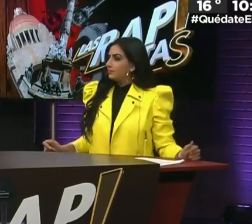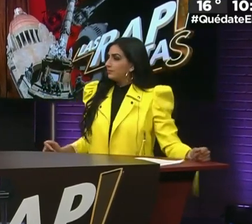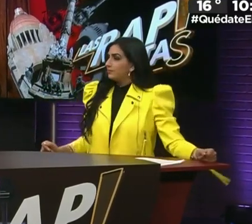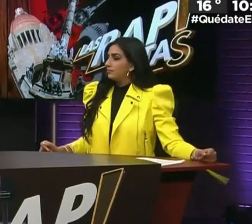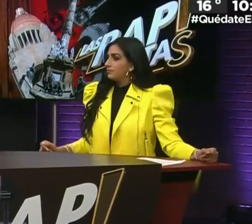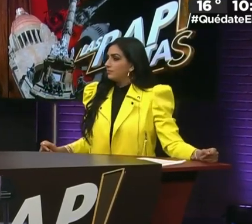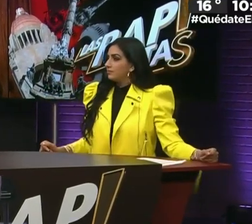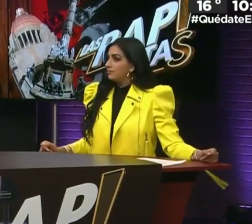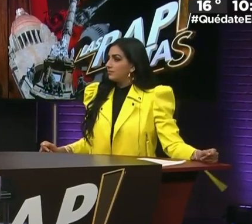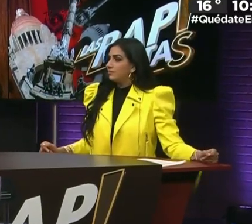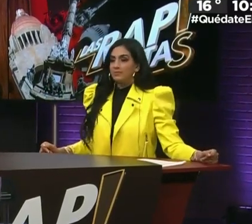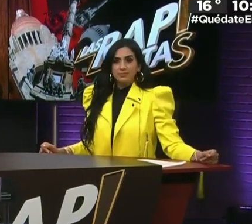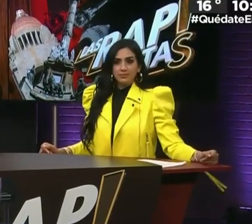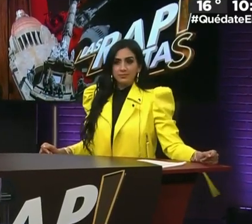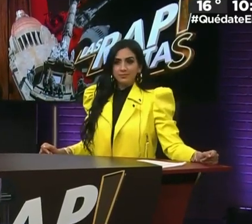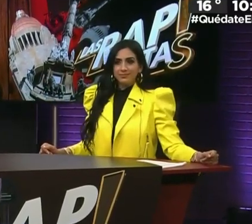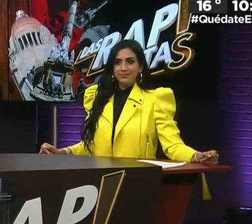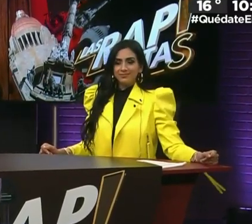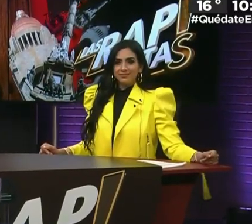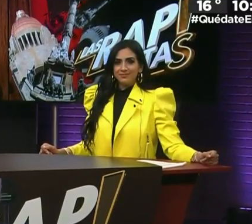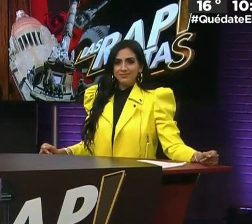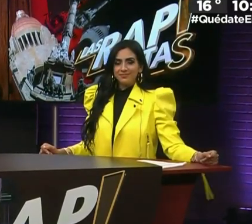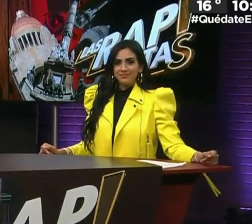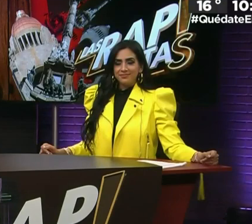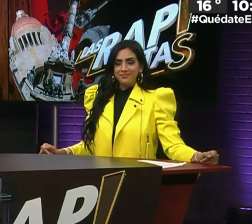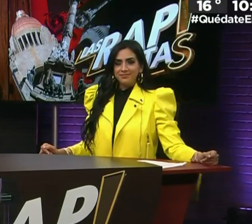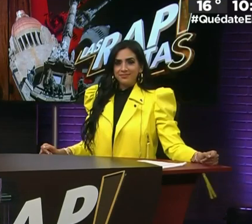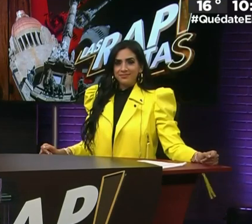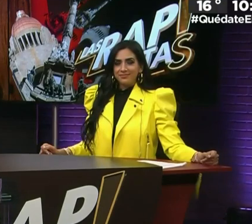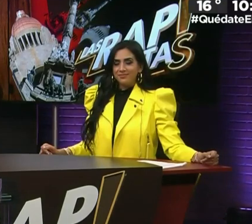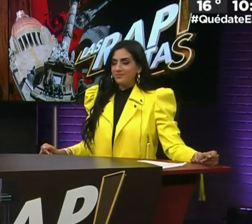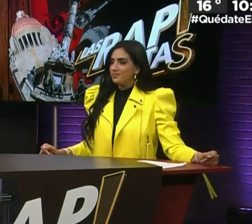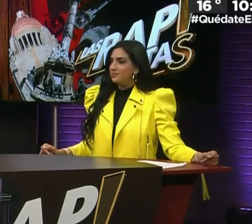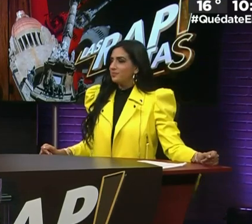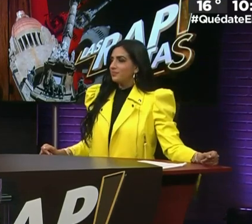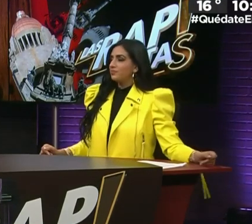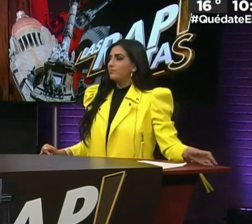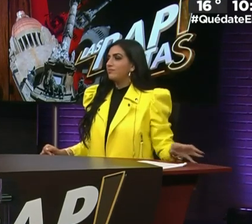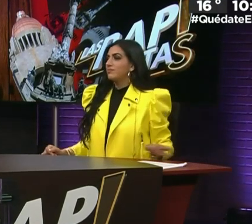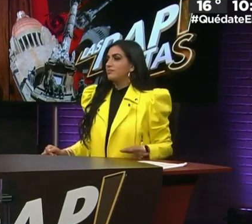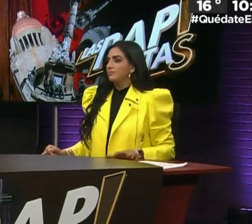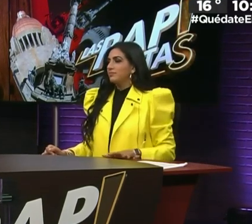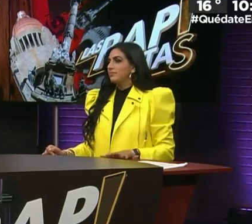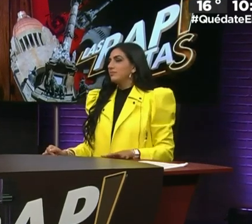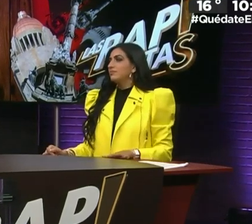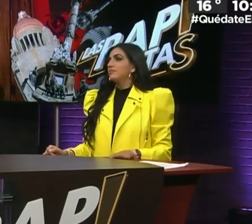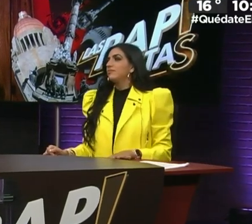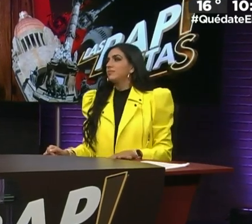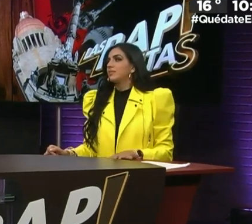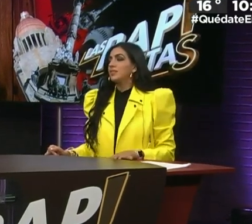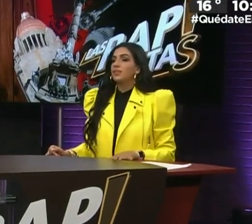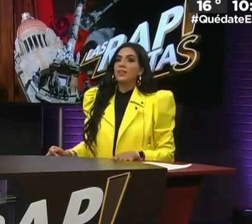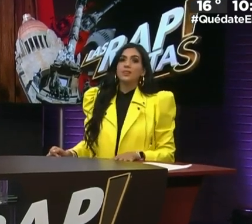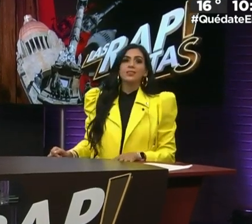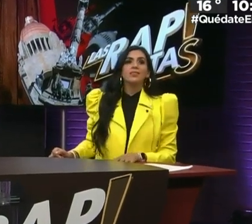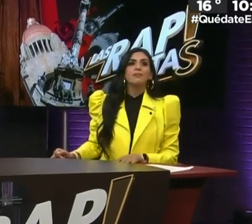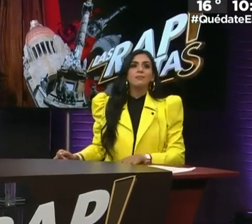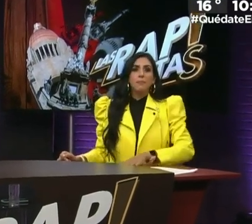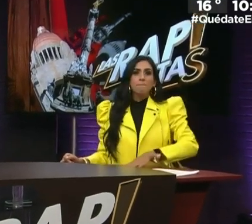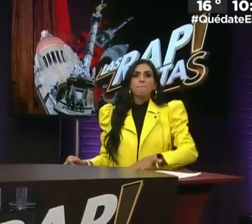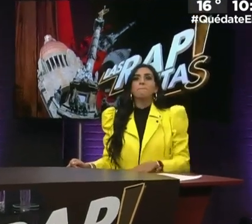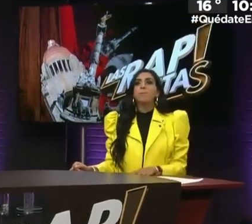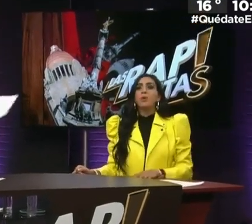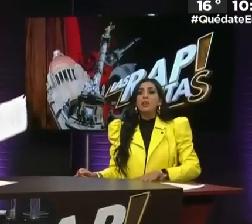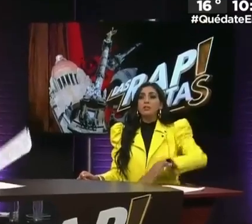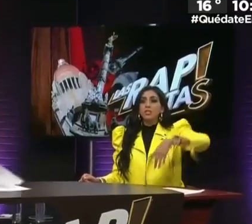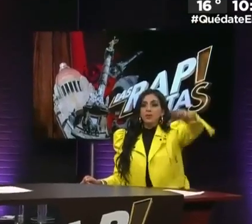en arrobalasrapiditasmx en cualquiera de las redes. Ya está ahí en Facebook, Instagram y Twitter. Nos vemos mañana. Gracias por